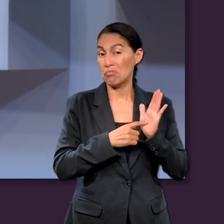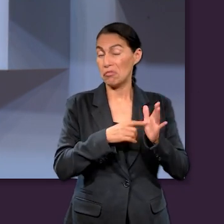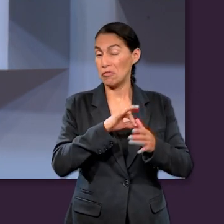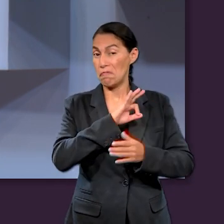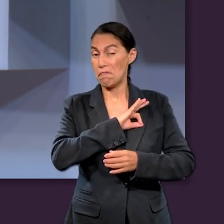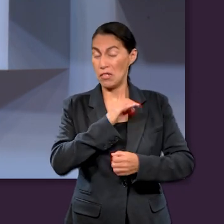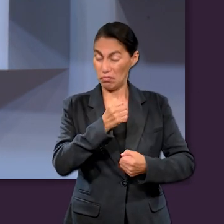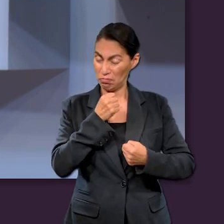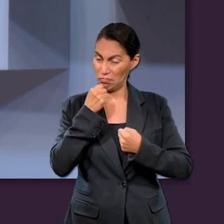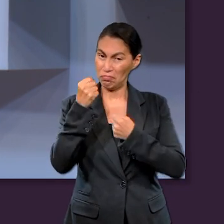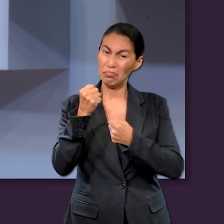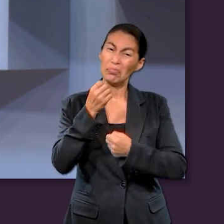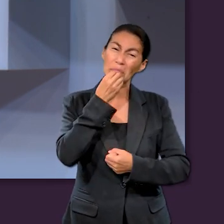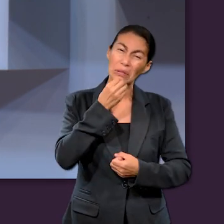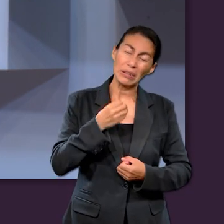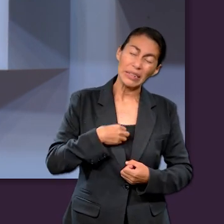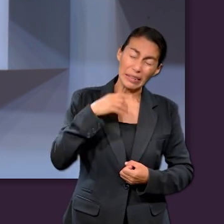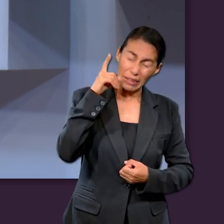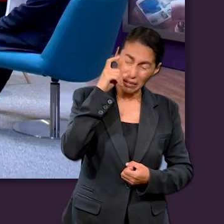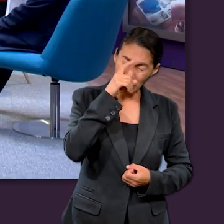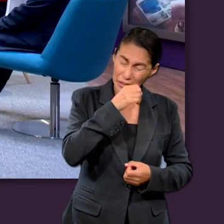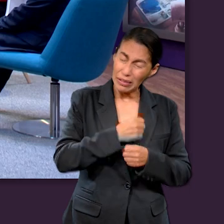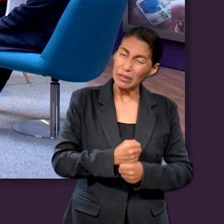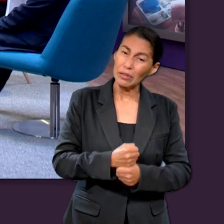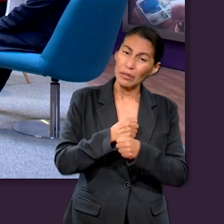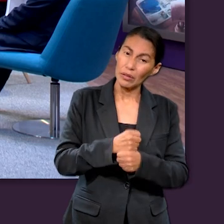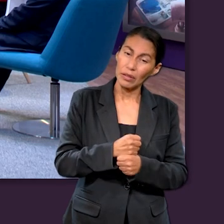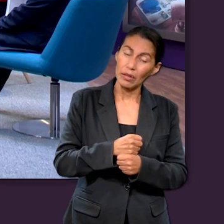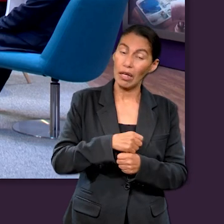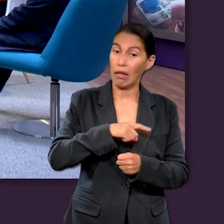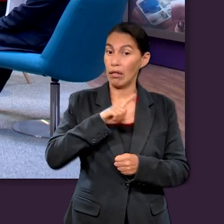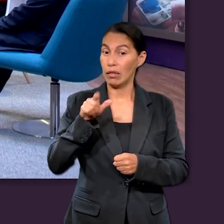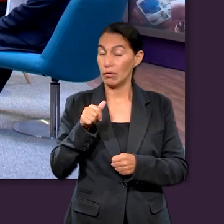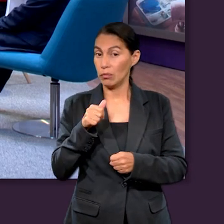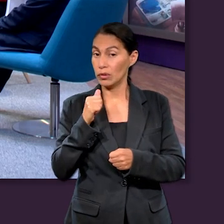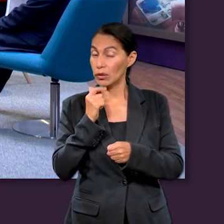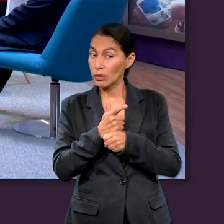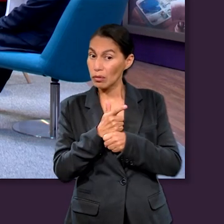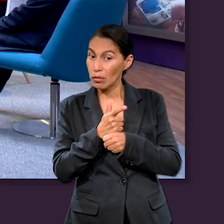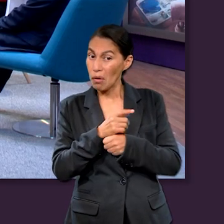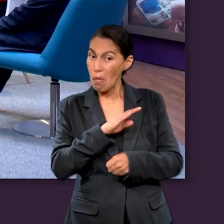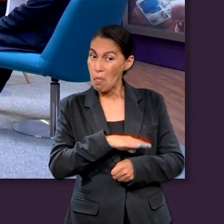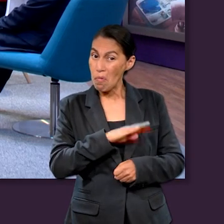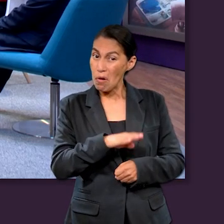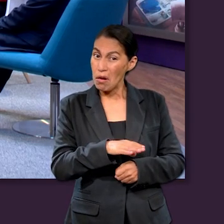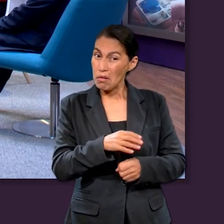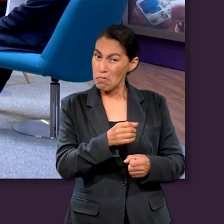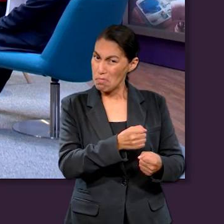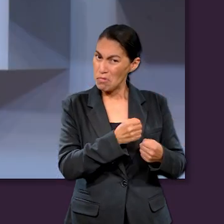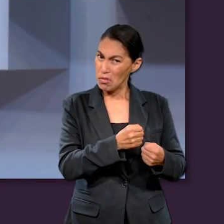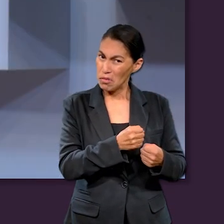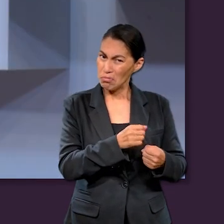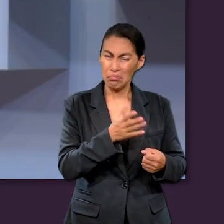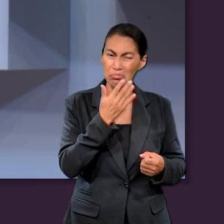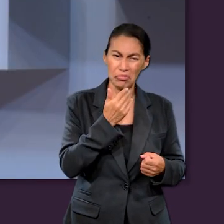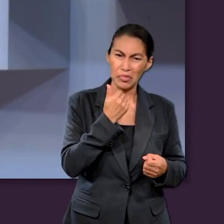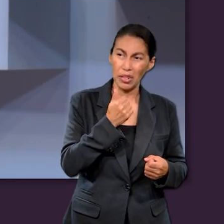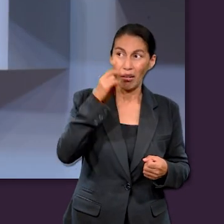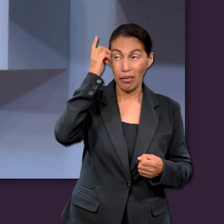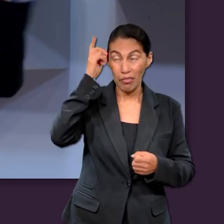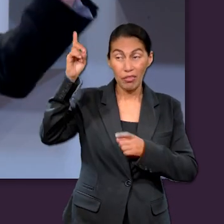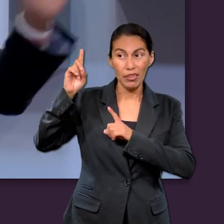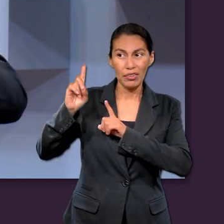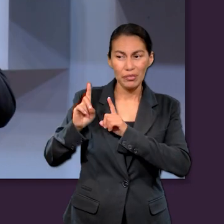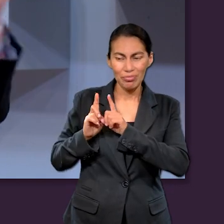y cómo Job demostró una fe a pesar de las circunstancias. Y al final él se da cuenta que